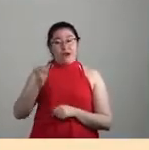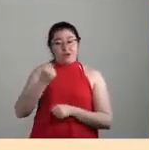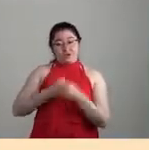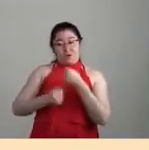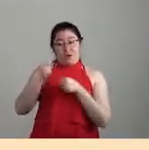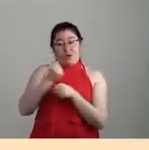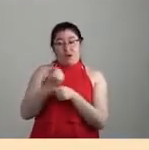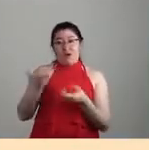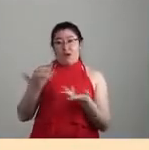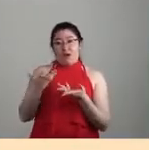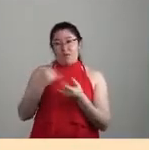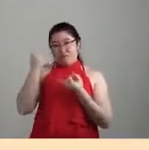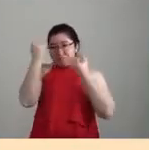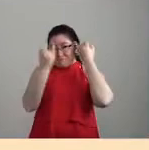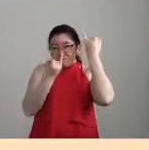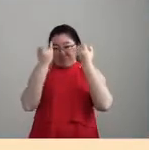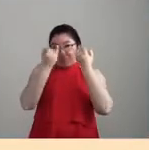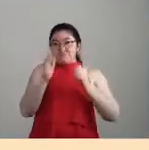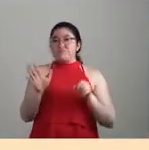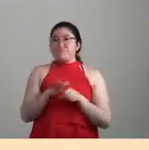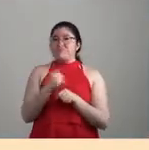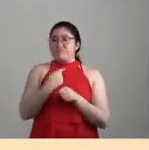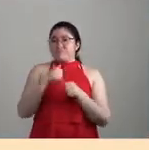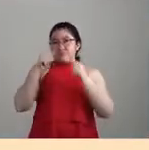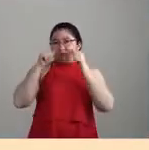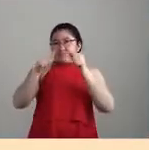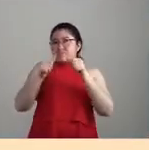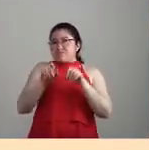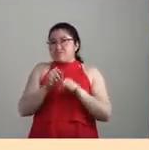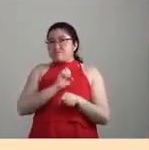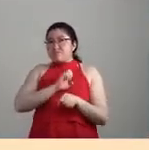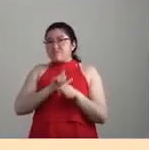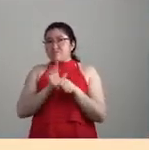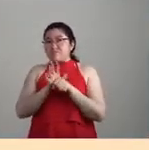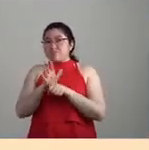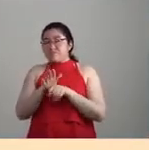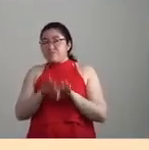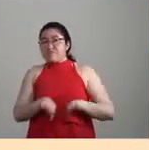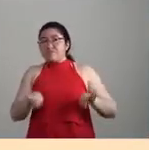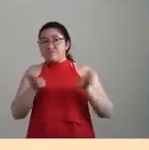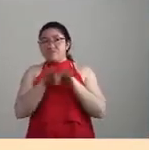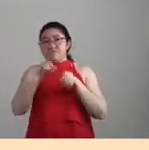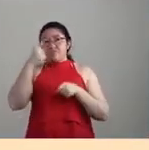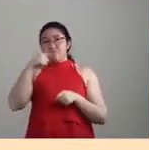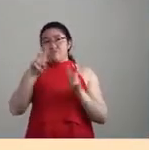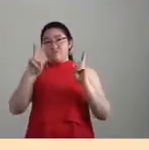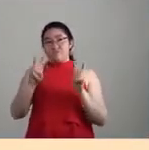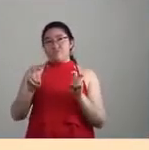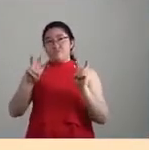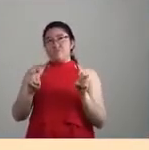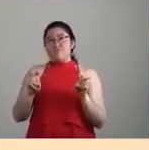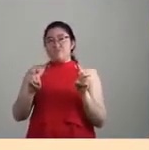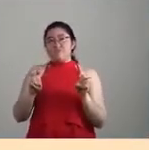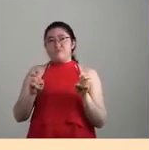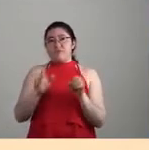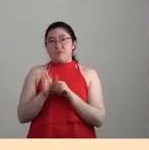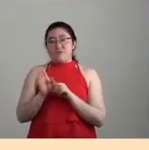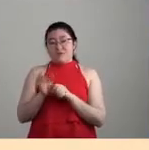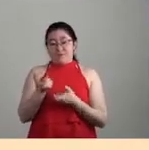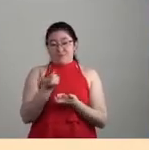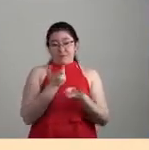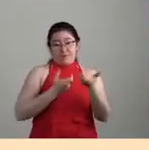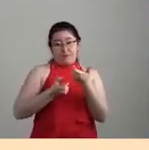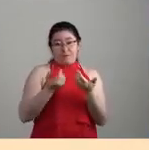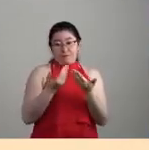Moore es interesante porque le presta una atención esencial a lo que fue la apertura capitalista de